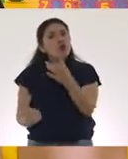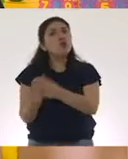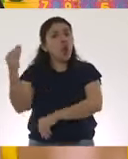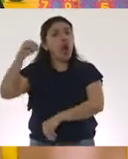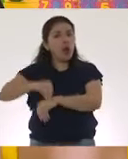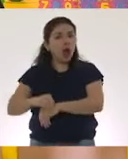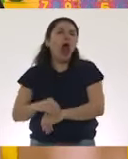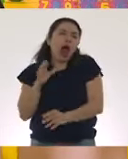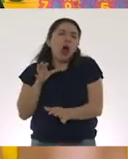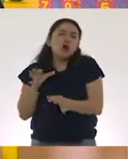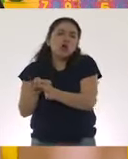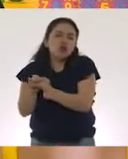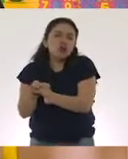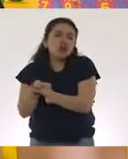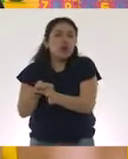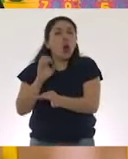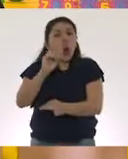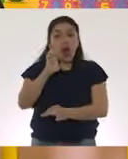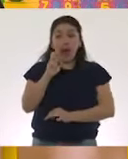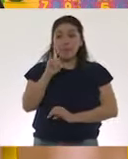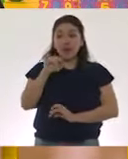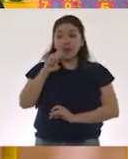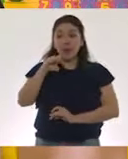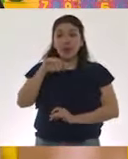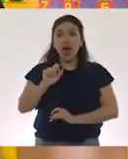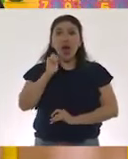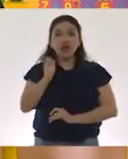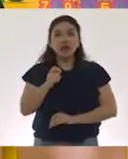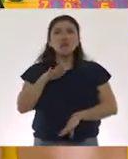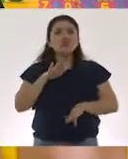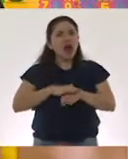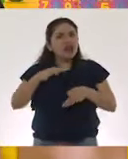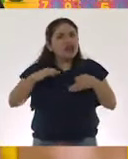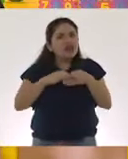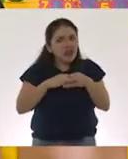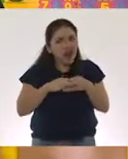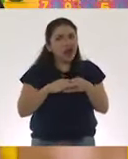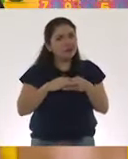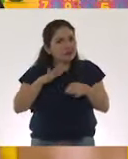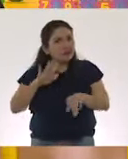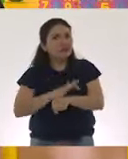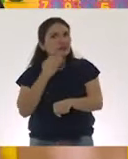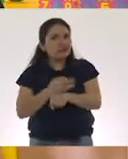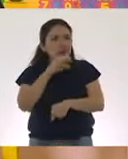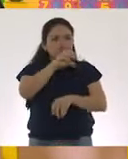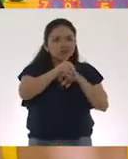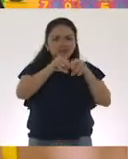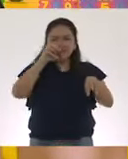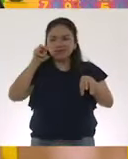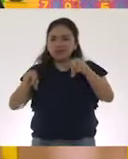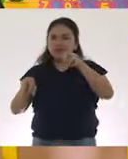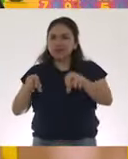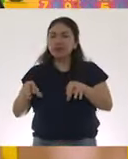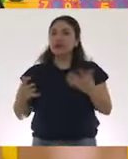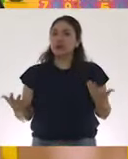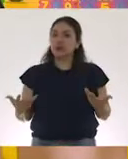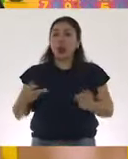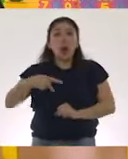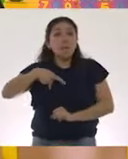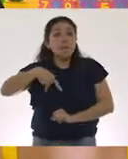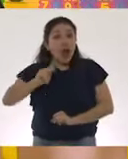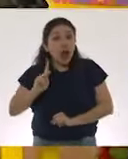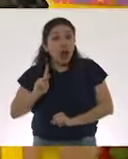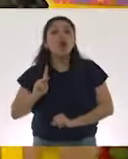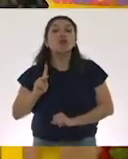enfermedad, ni como una epidemia, ni como una ya está más cercana, más regionalizada, pero